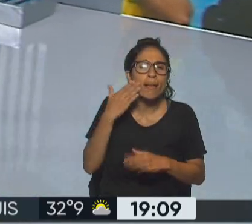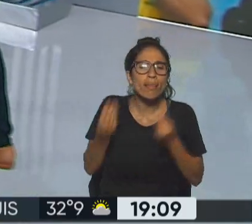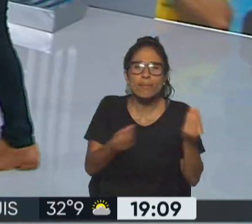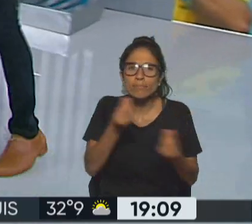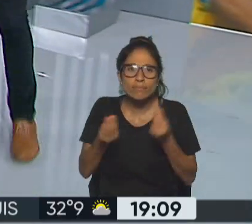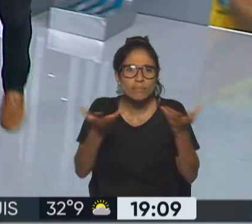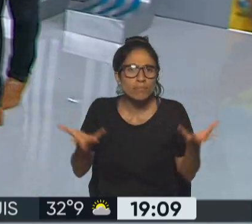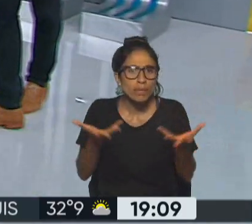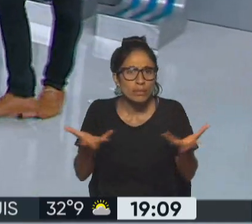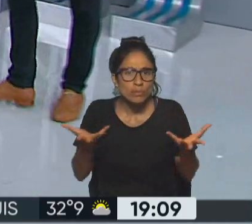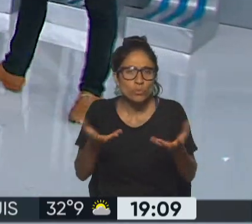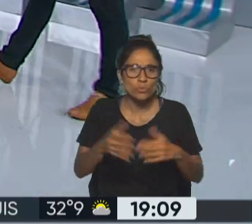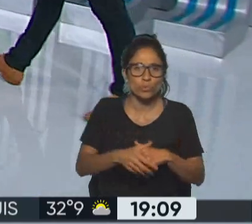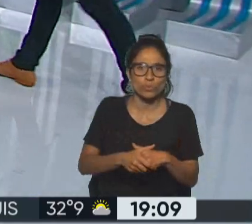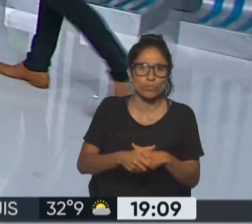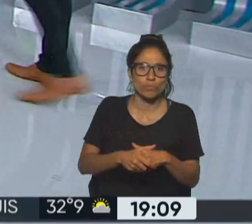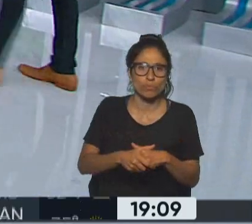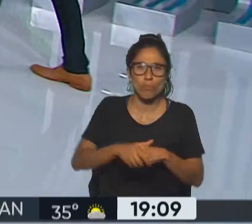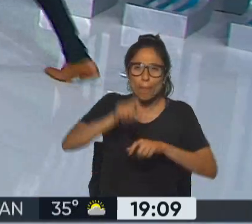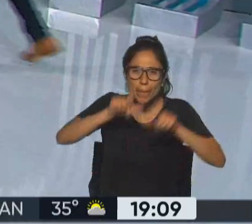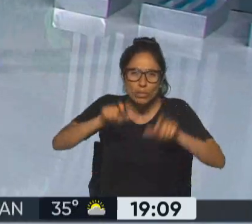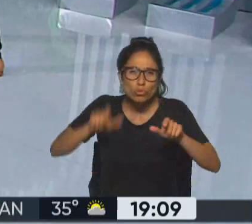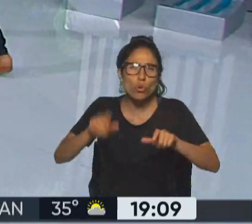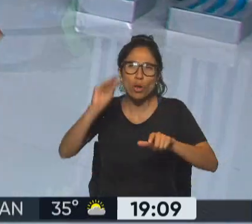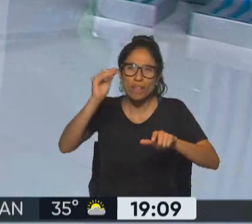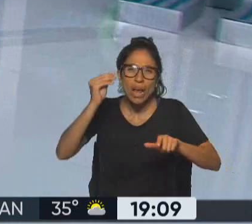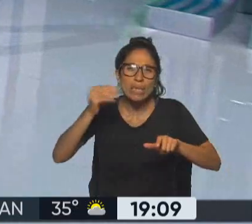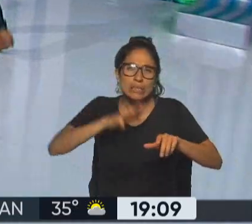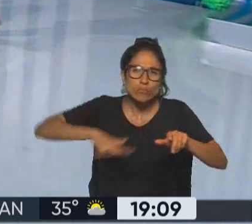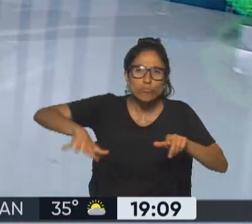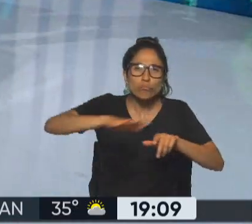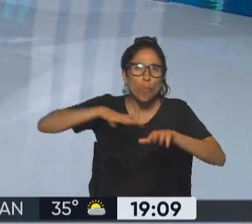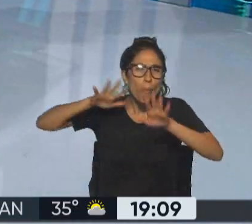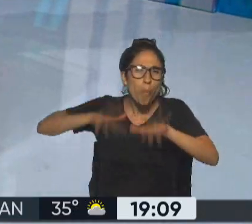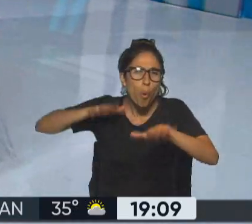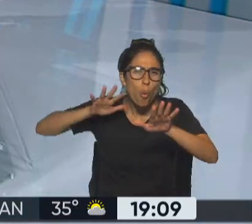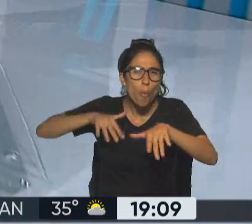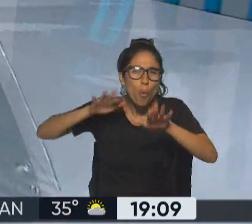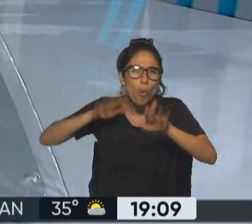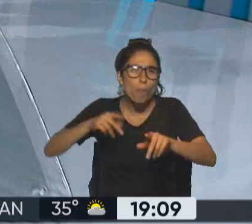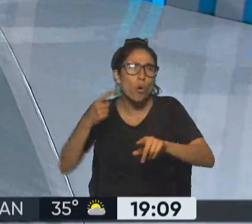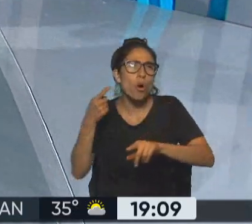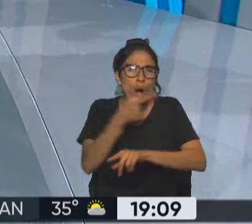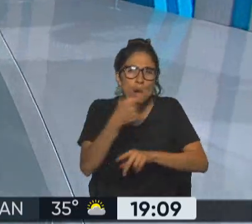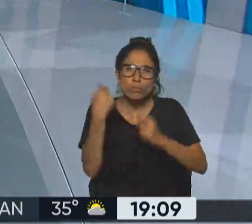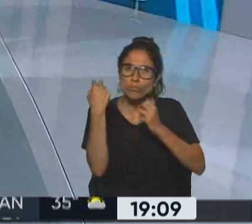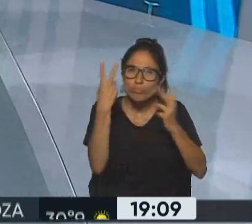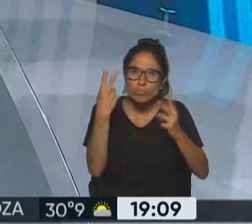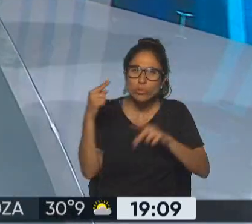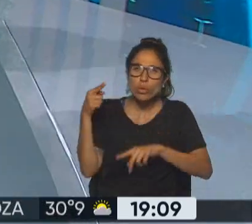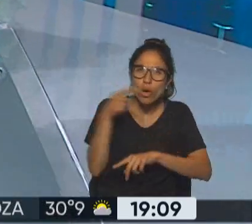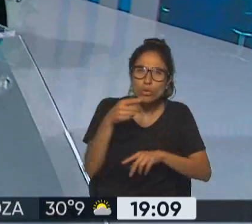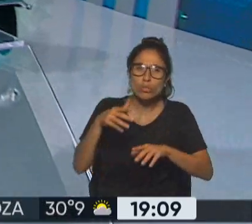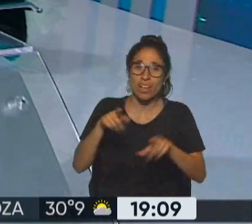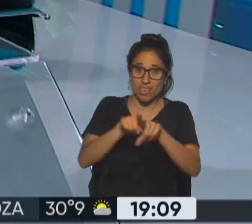qué hay detrás de los miles de manifestantes que hicieron una incursión parecida a que vimos hace dos años en Estados